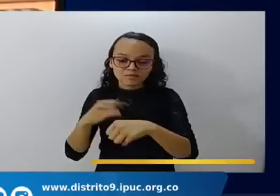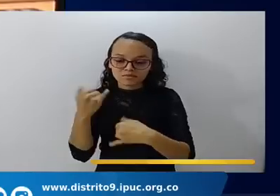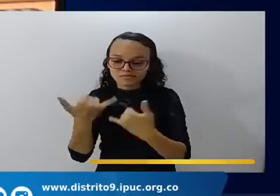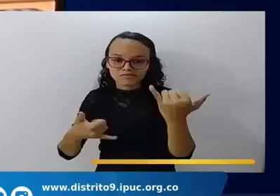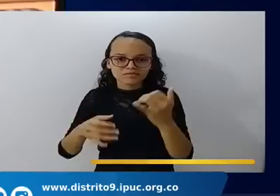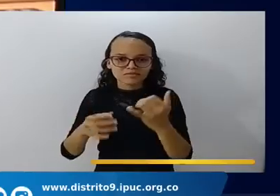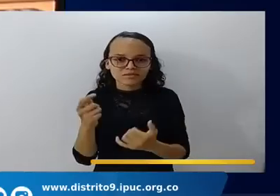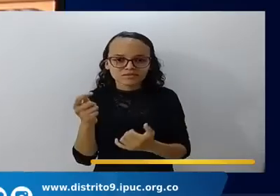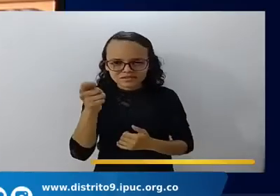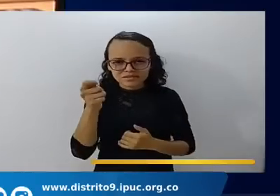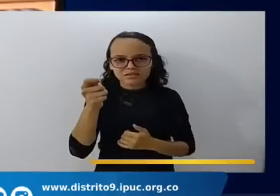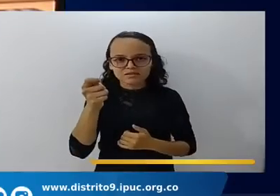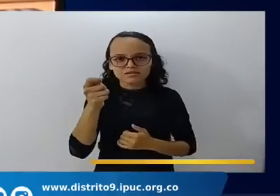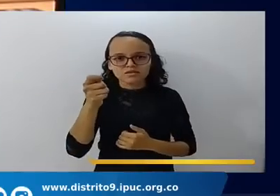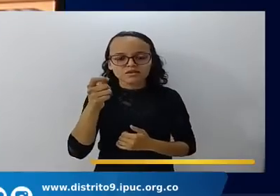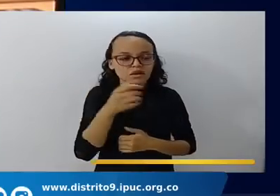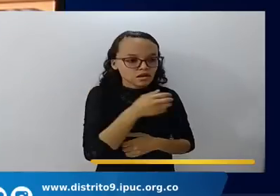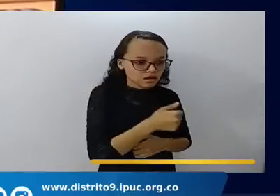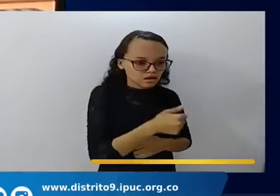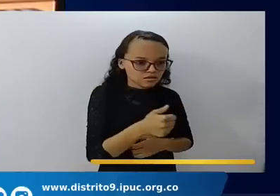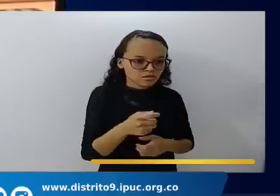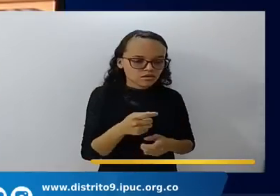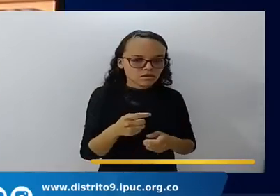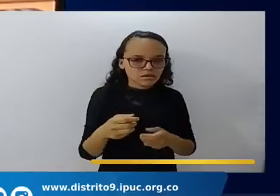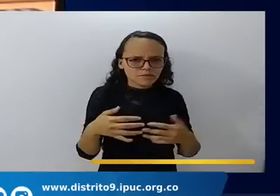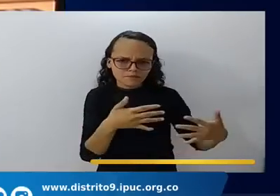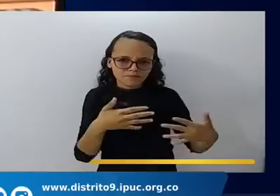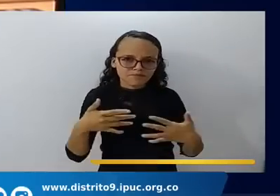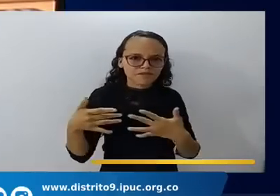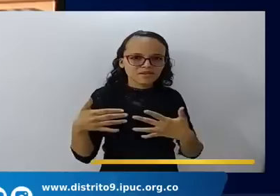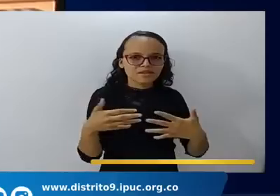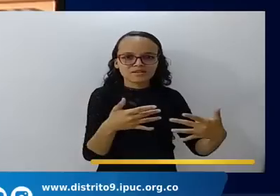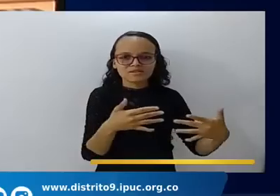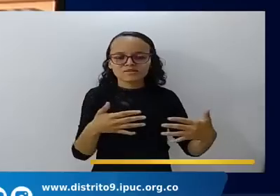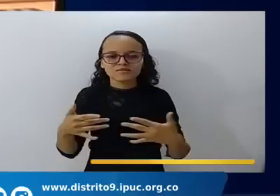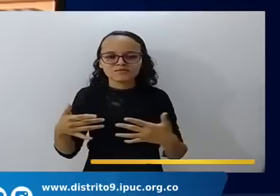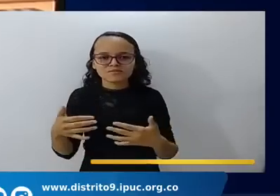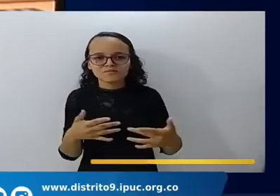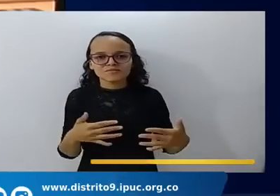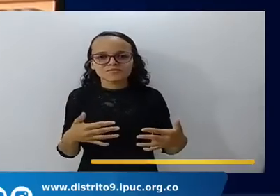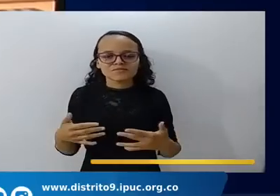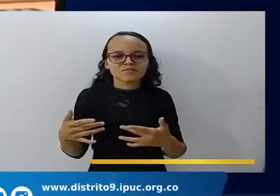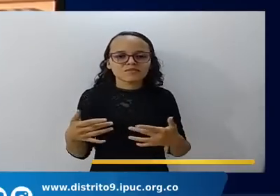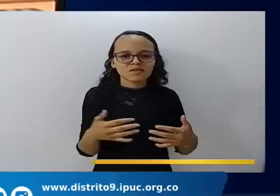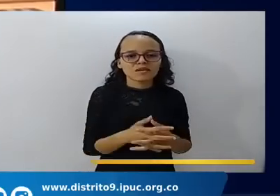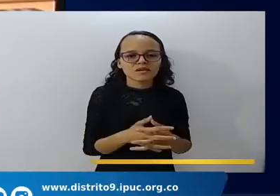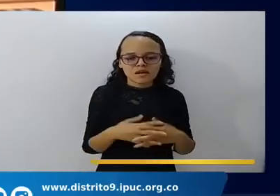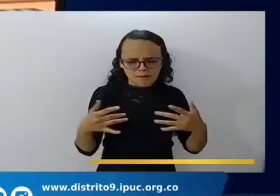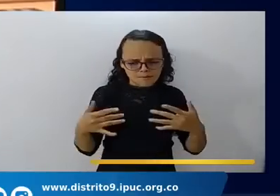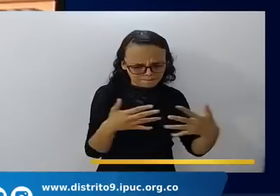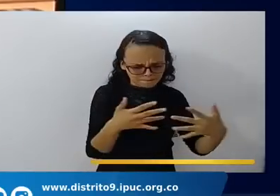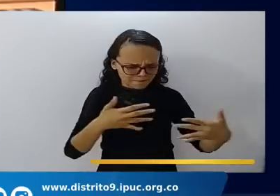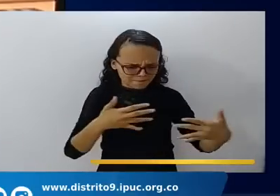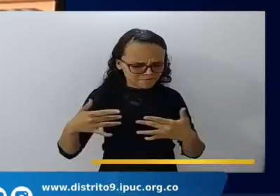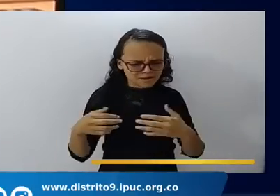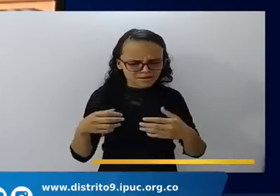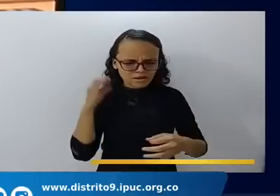He peleado. La buena batalla. He acabado la carrera. He guardado.